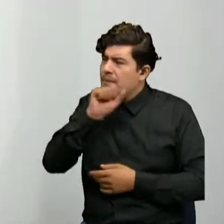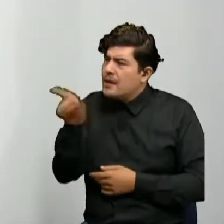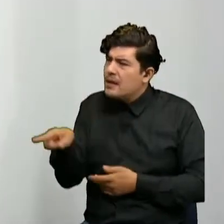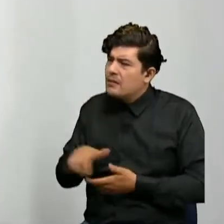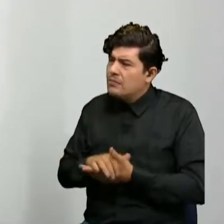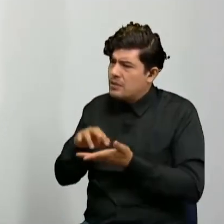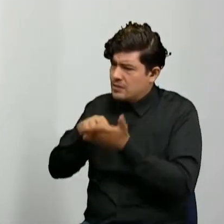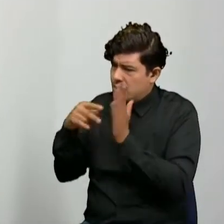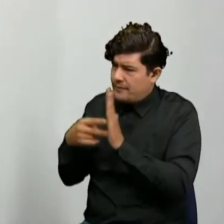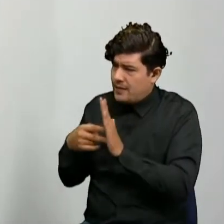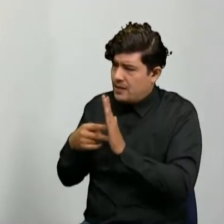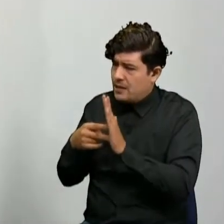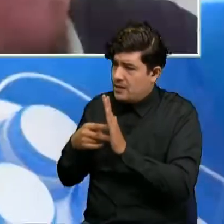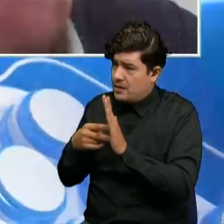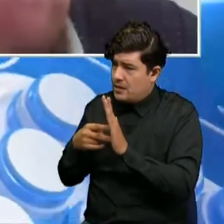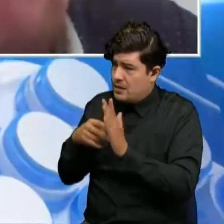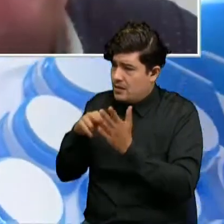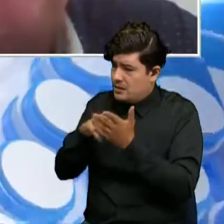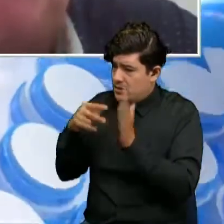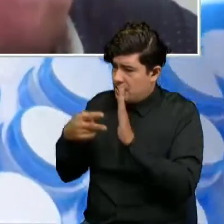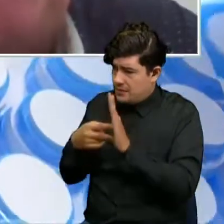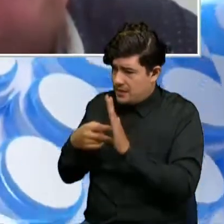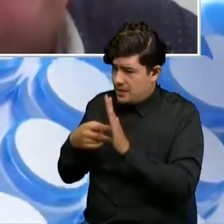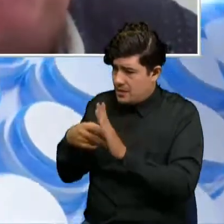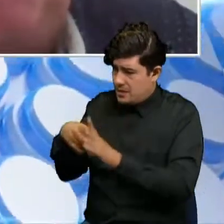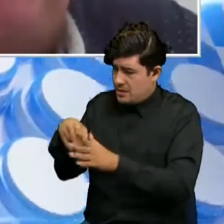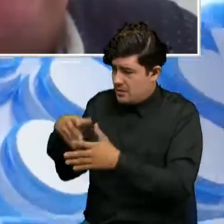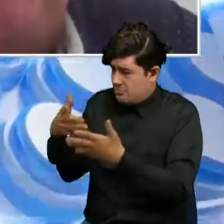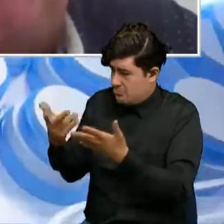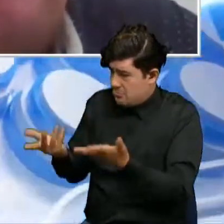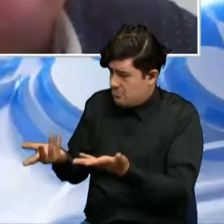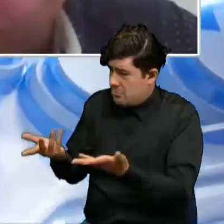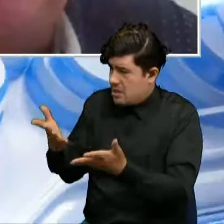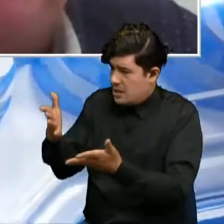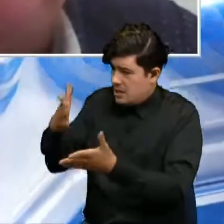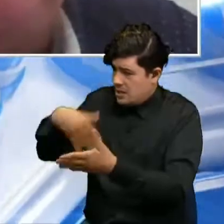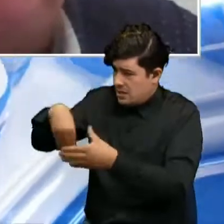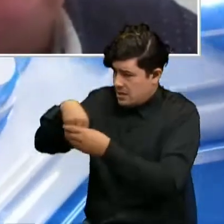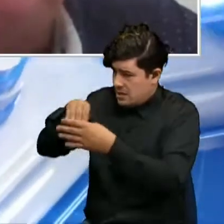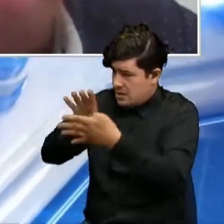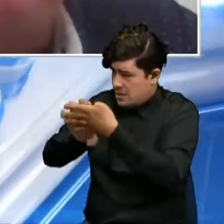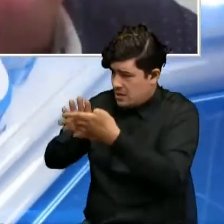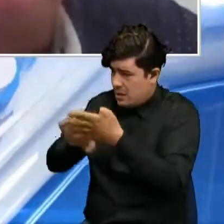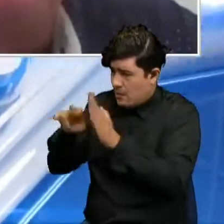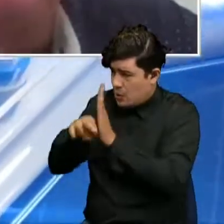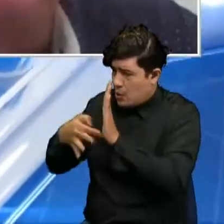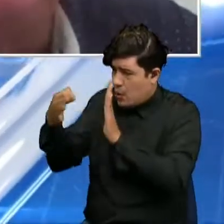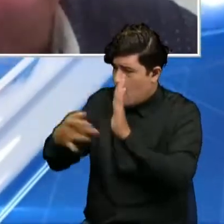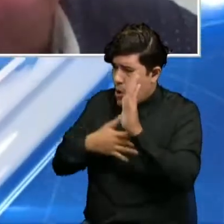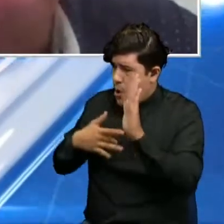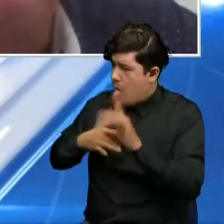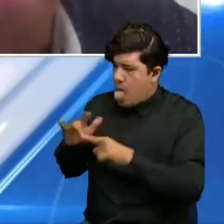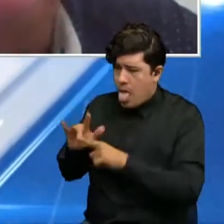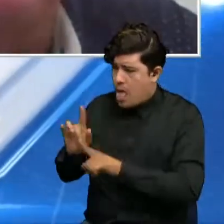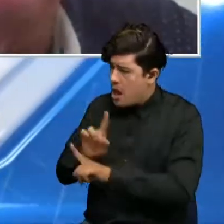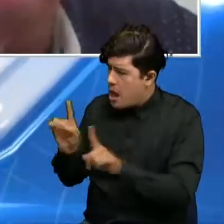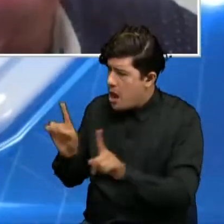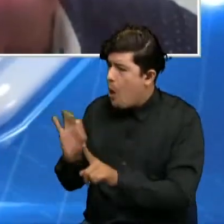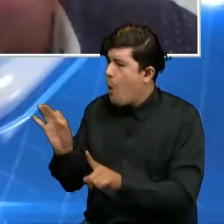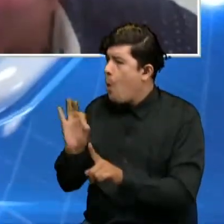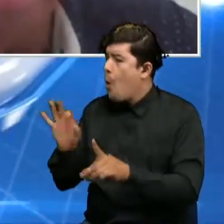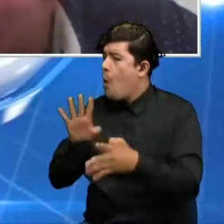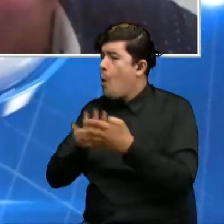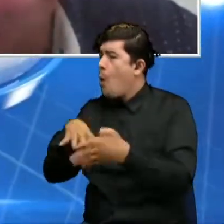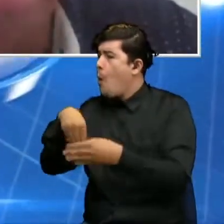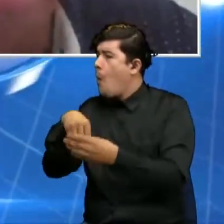protocolos de bioseguridad de manera correcta en estos centros penitenciarios o que las condiciones de aglomeración, de hacinamiento que se viven en estos